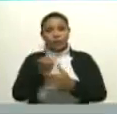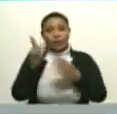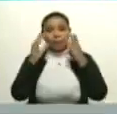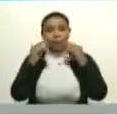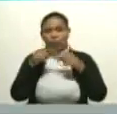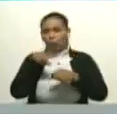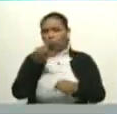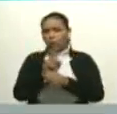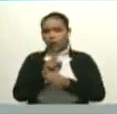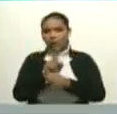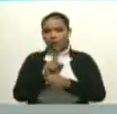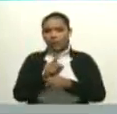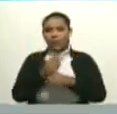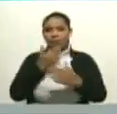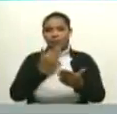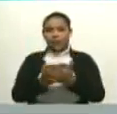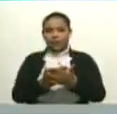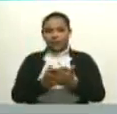Y así será, gracias, Francis.